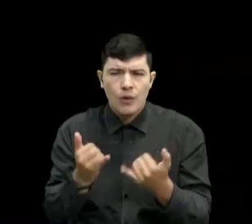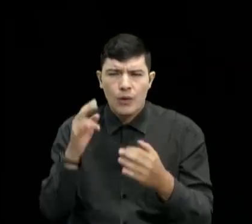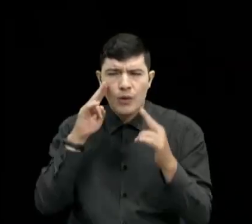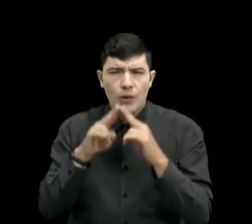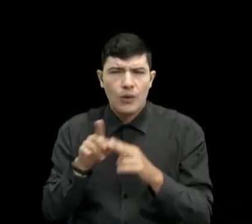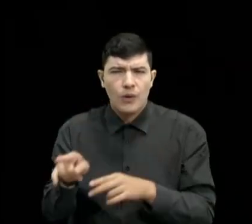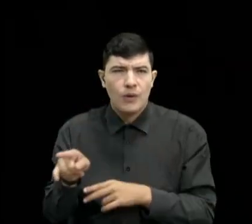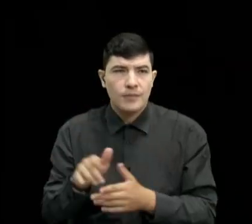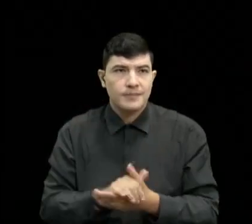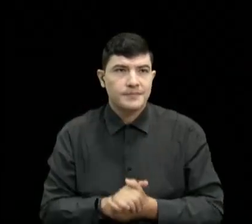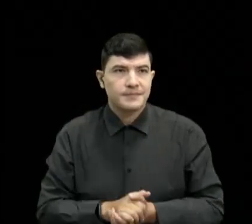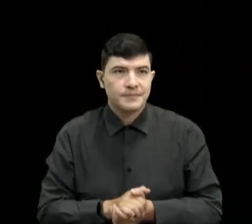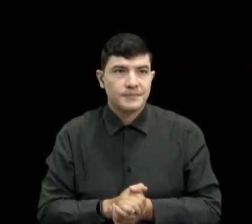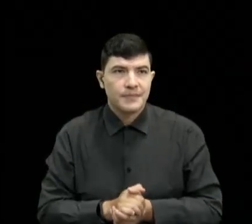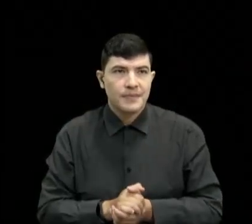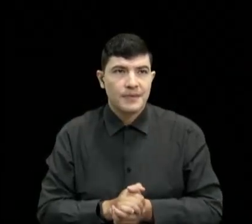llegamos.